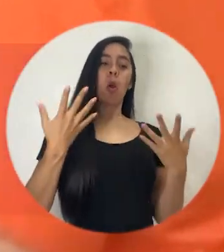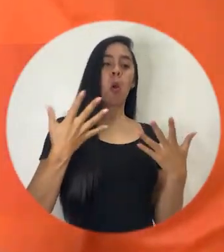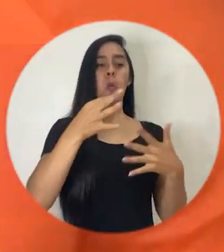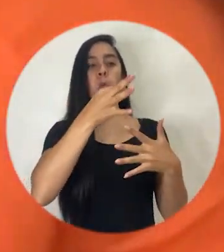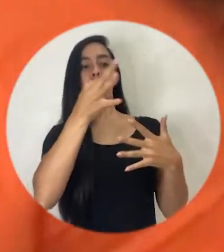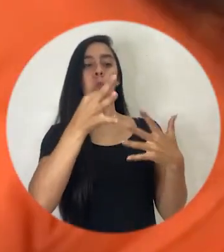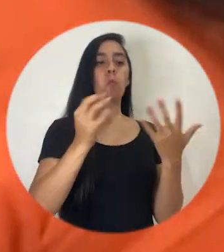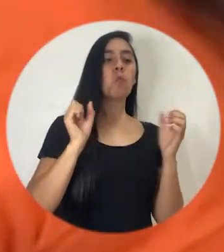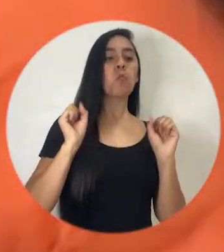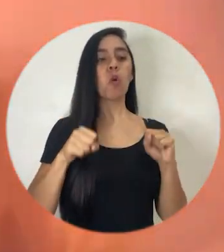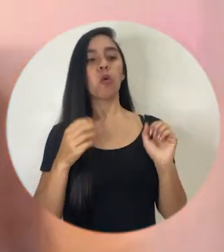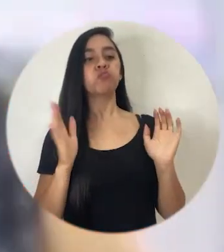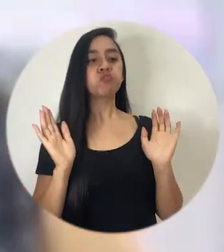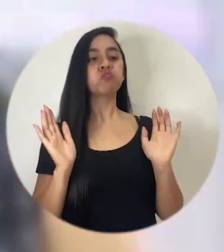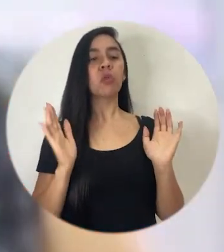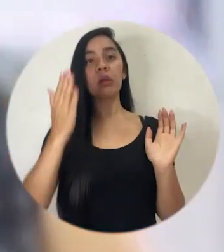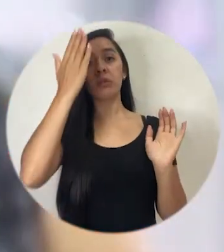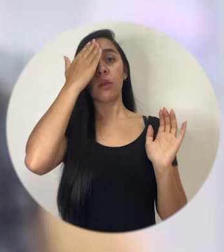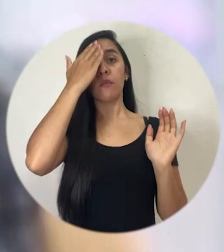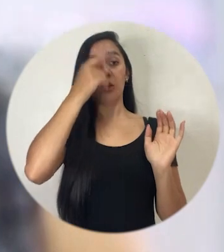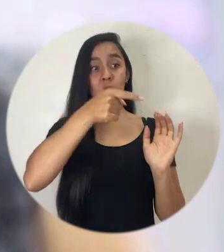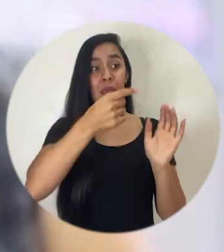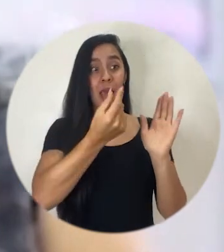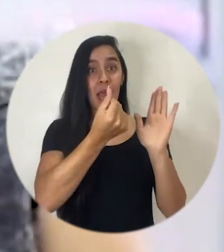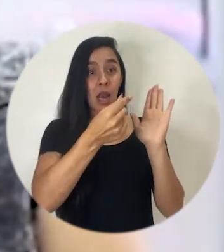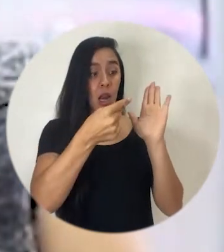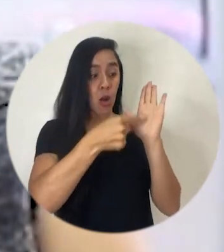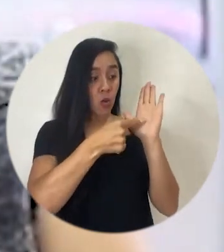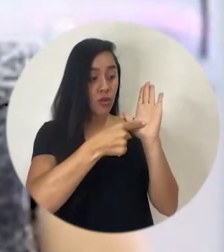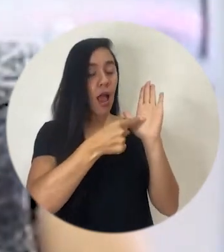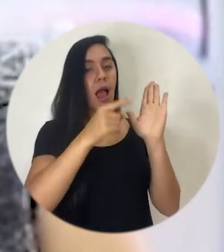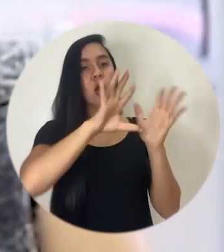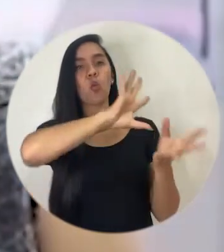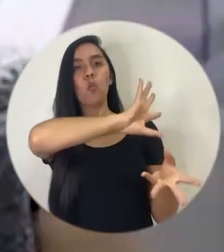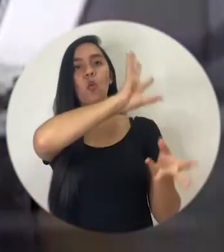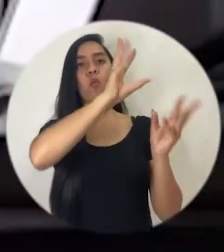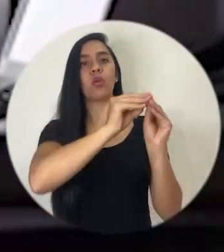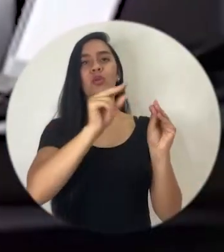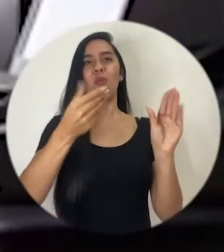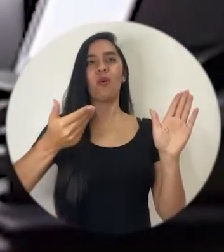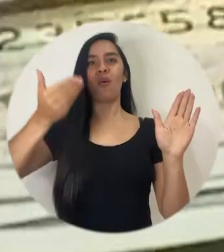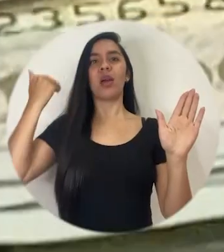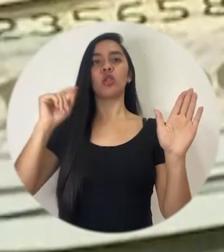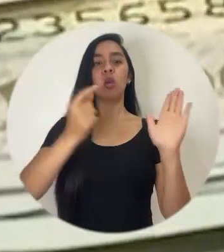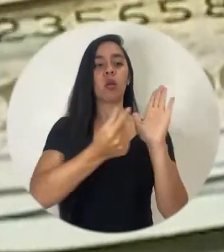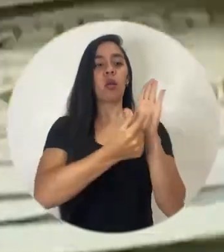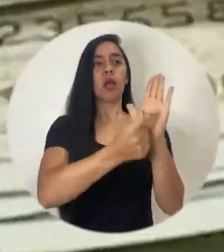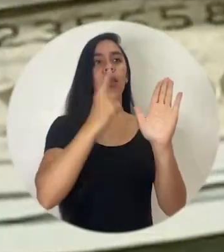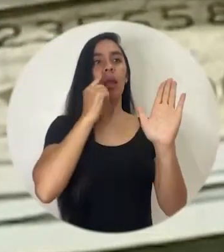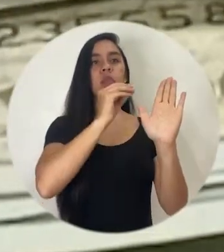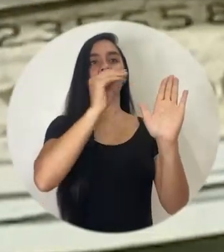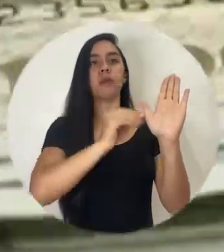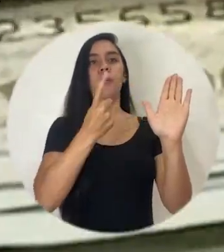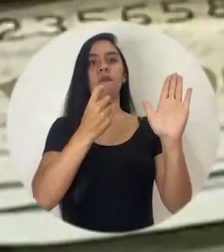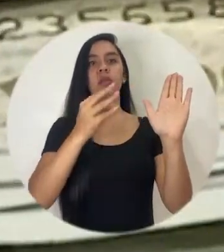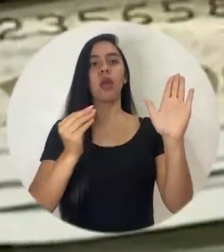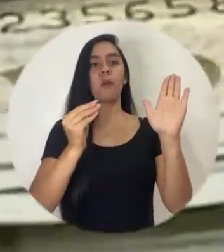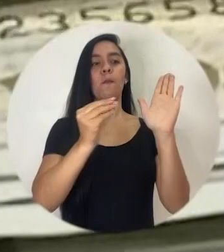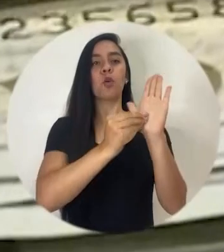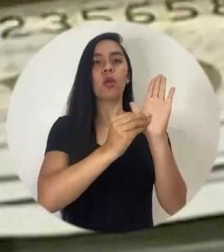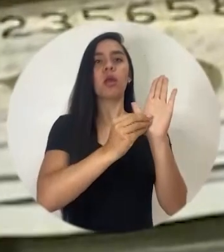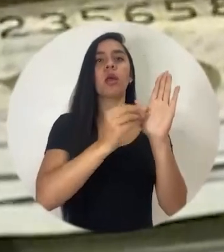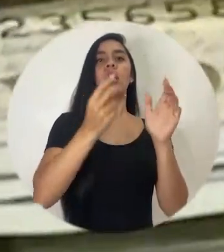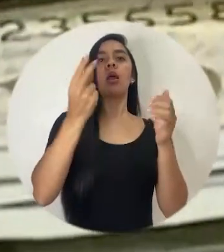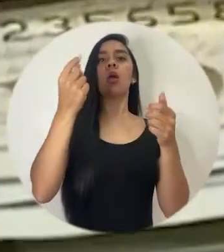diferentes opciones sabiendo que lo que le están ofreciendo es el paquete completo del costo del crédito, no como era antes quien cubría una serie